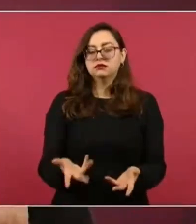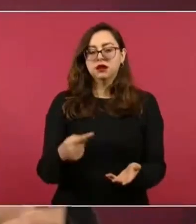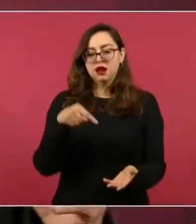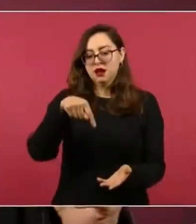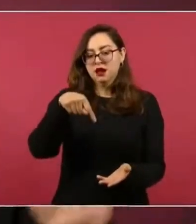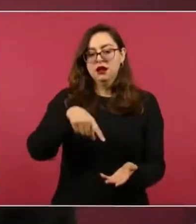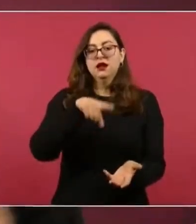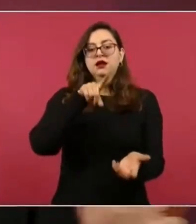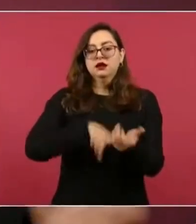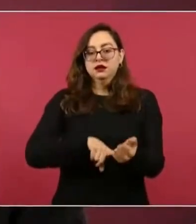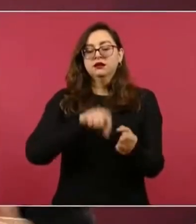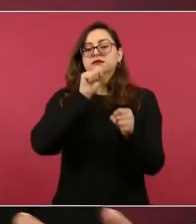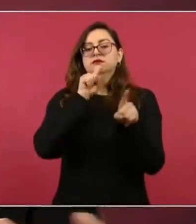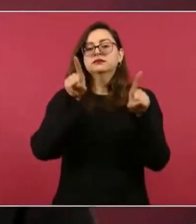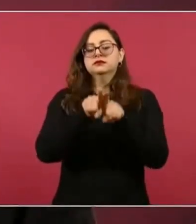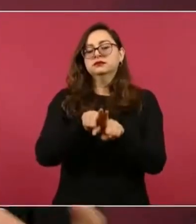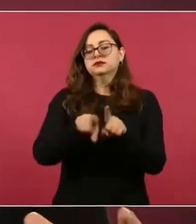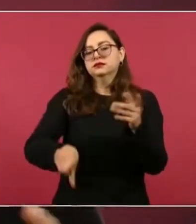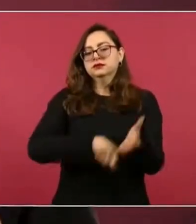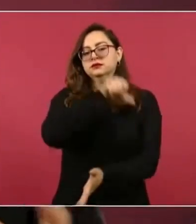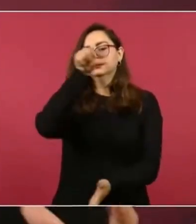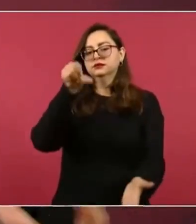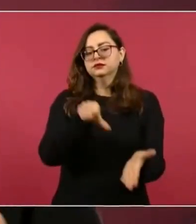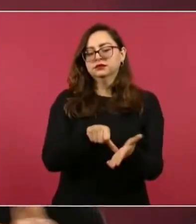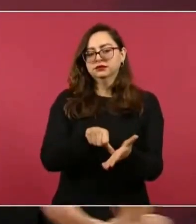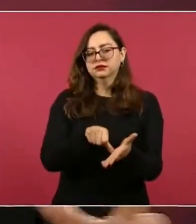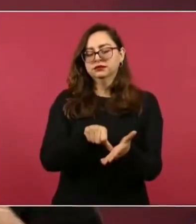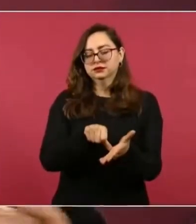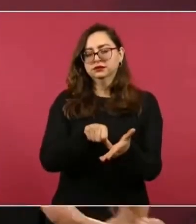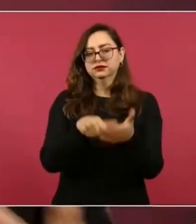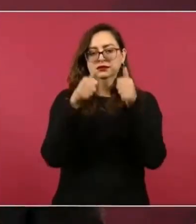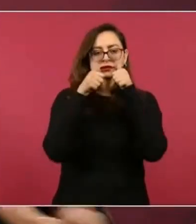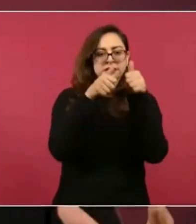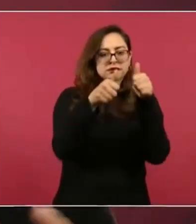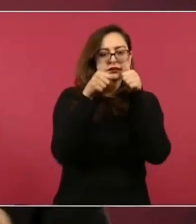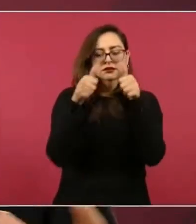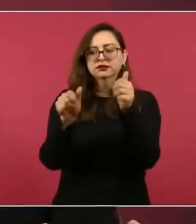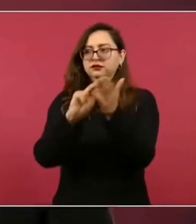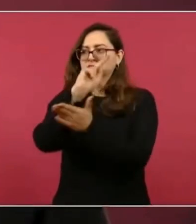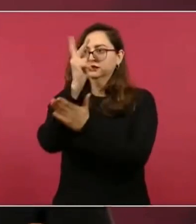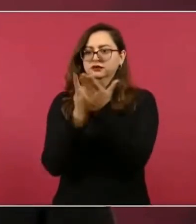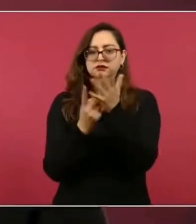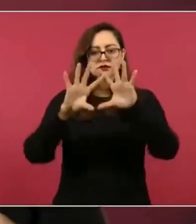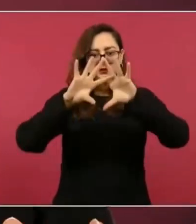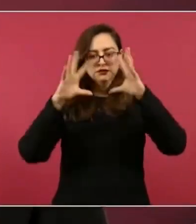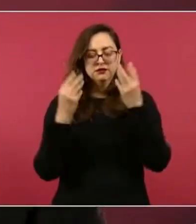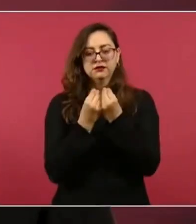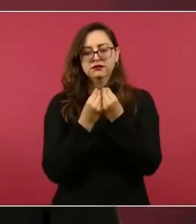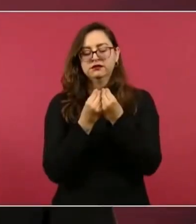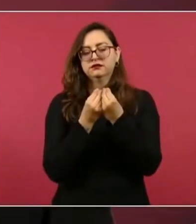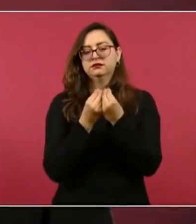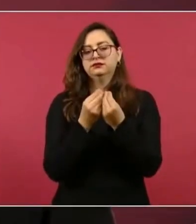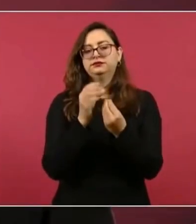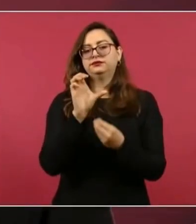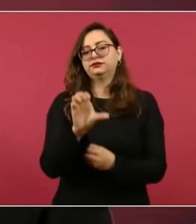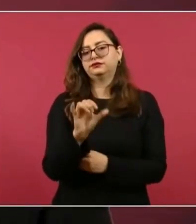centro integrador para todos los programas de bienestar.